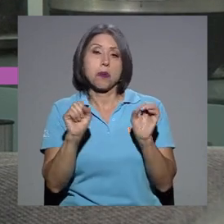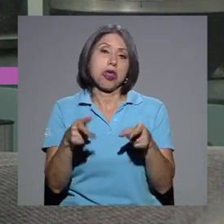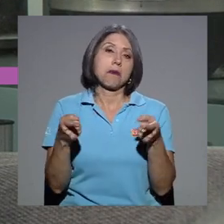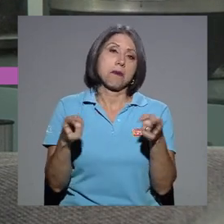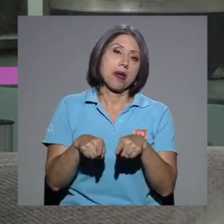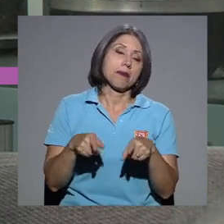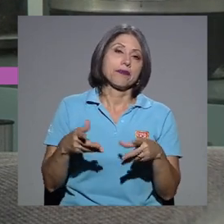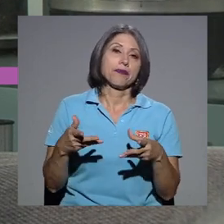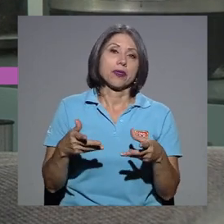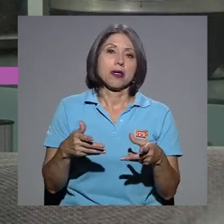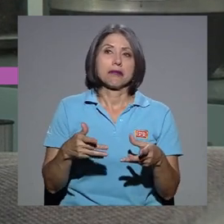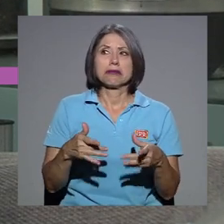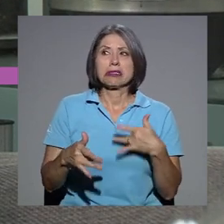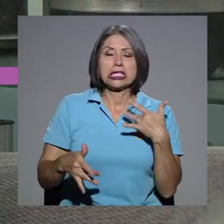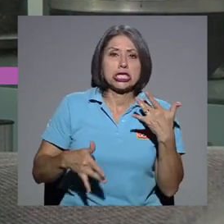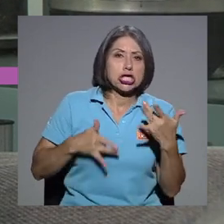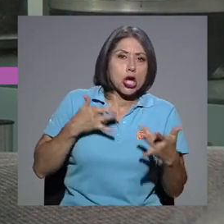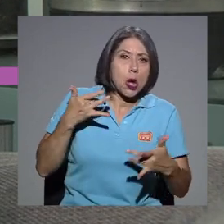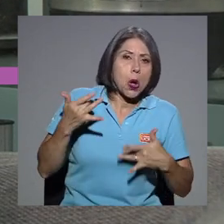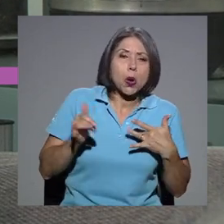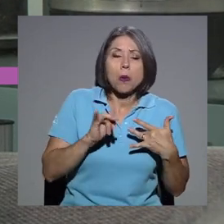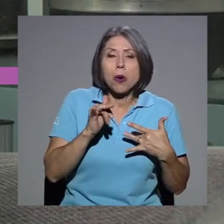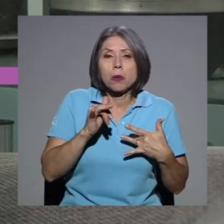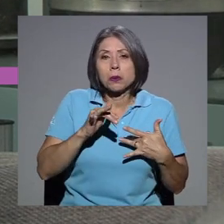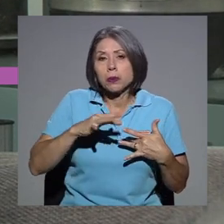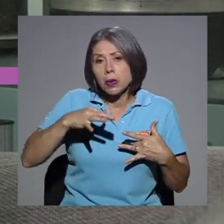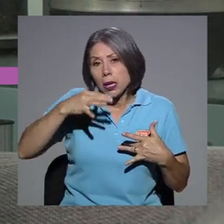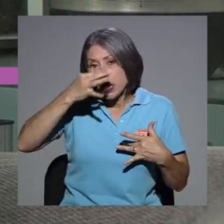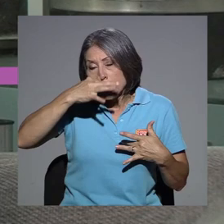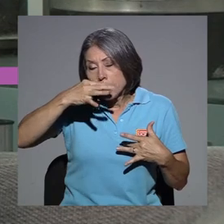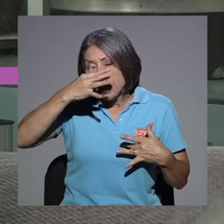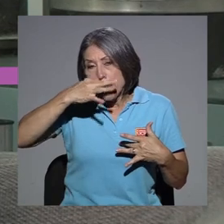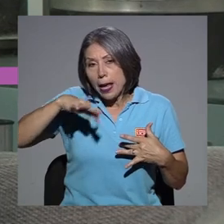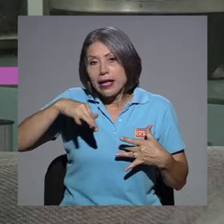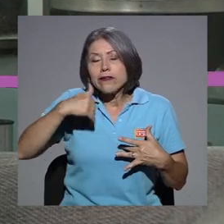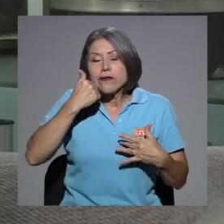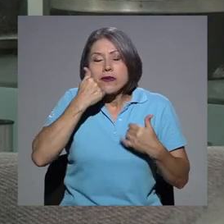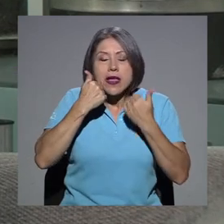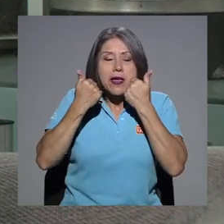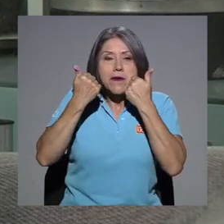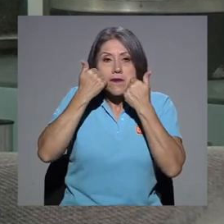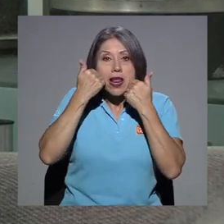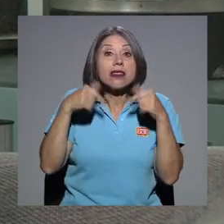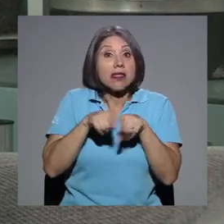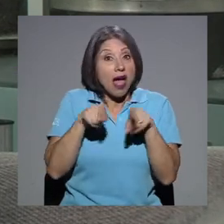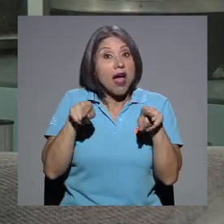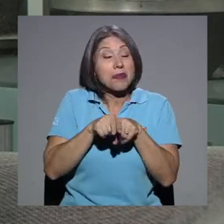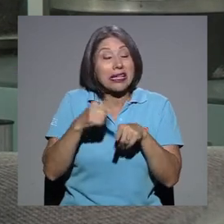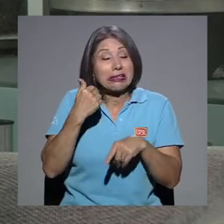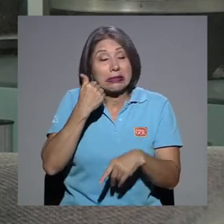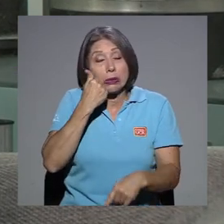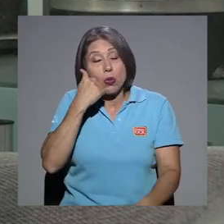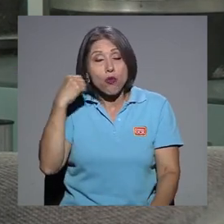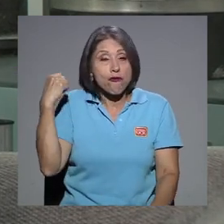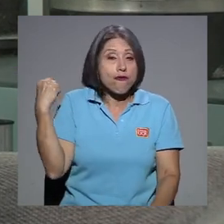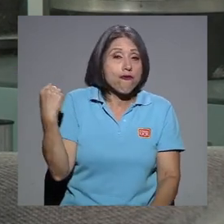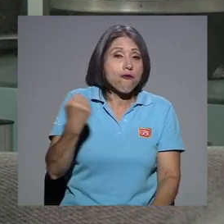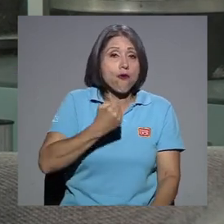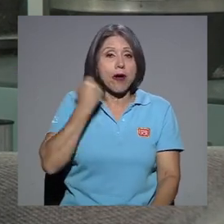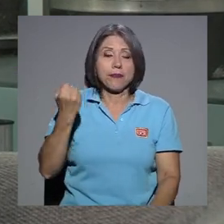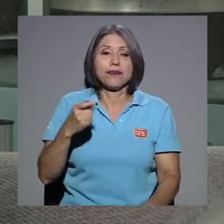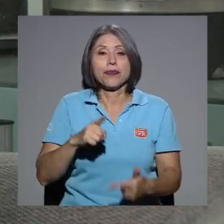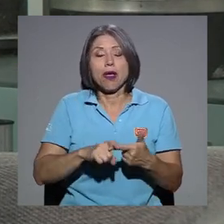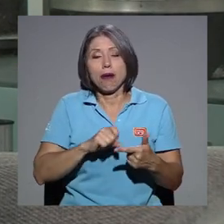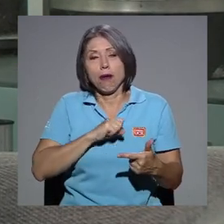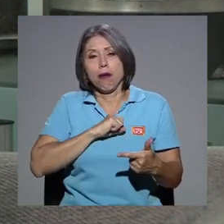sintomatología de un resfrío, ¿verdad? Con fiebre. Este se caracteriza también por tener fiebre altas, tos, y